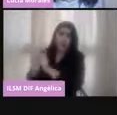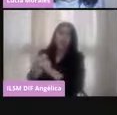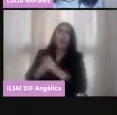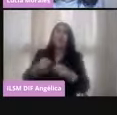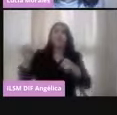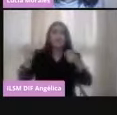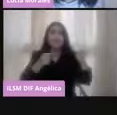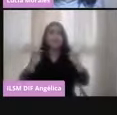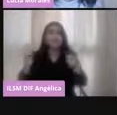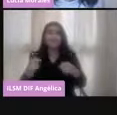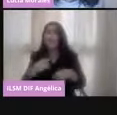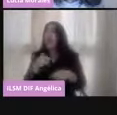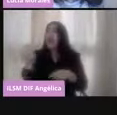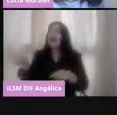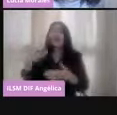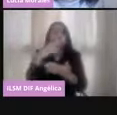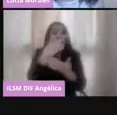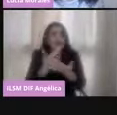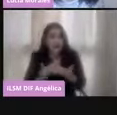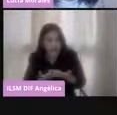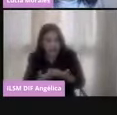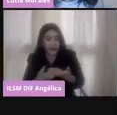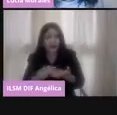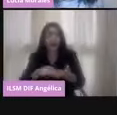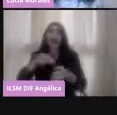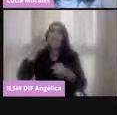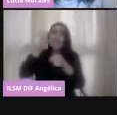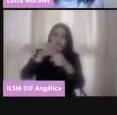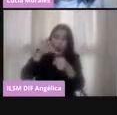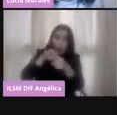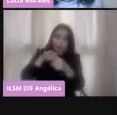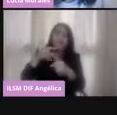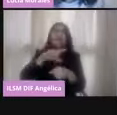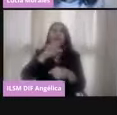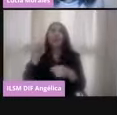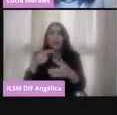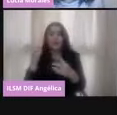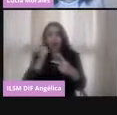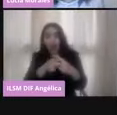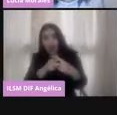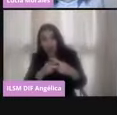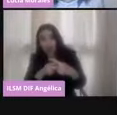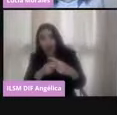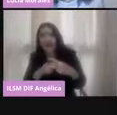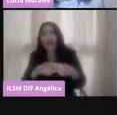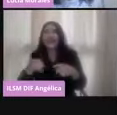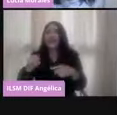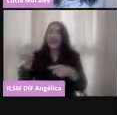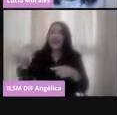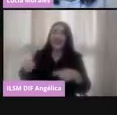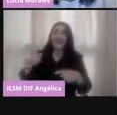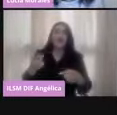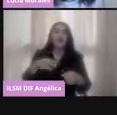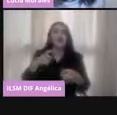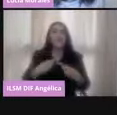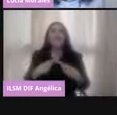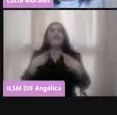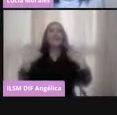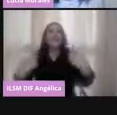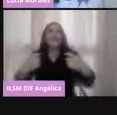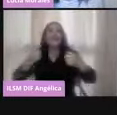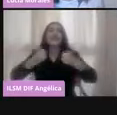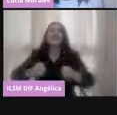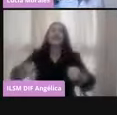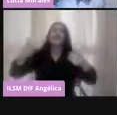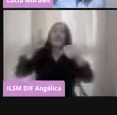votos de sus vecinas y de sus vecinos, quienes los van a contar, quienes van a dar certeza al resultado de la elección, quienes van a llenar toda la